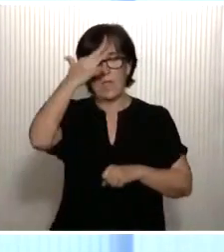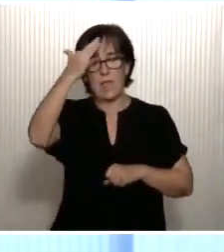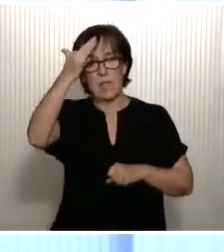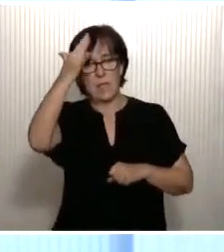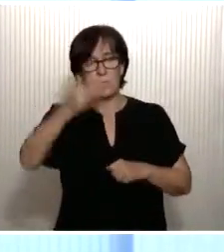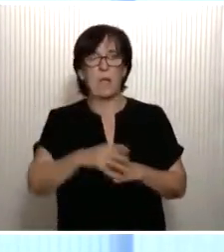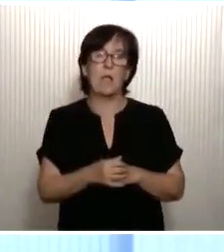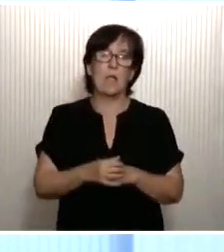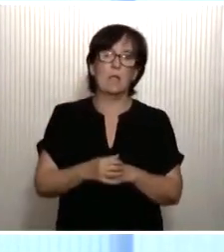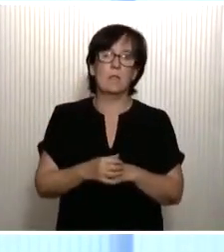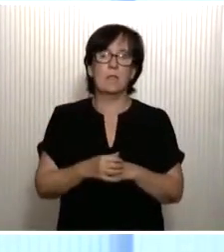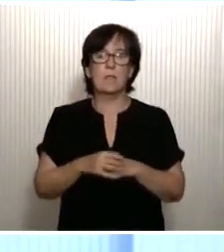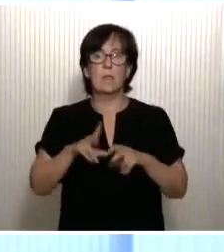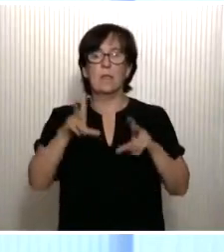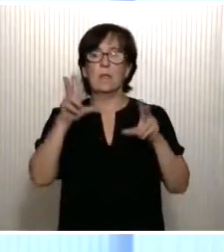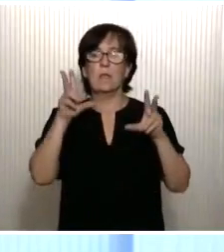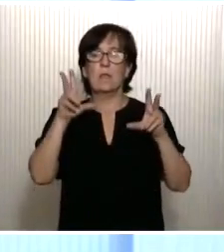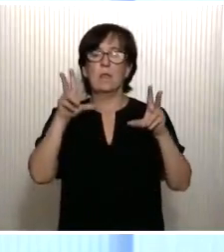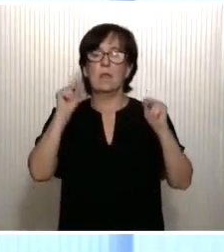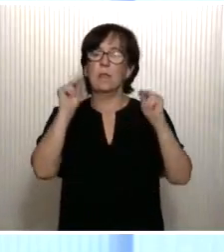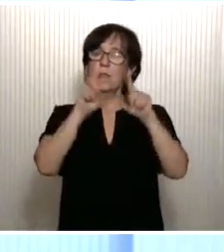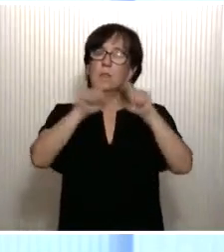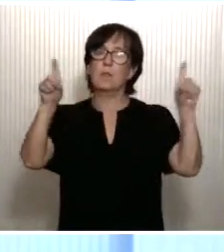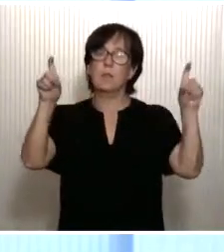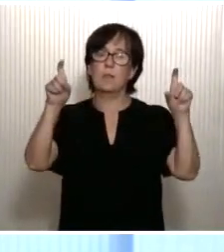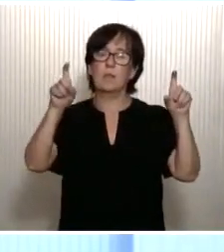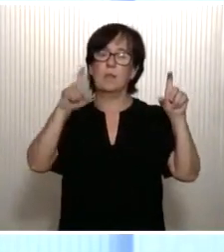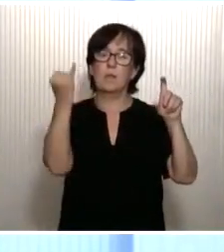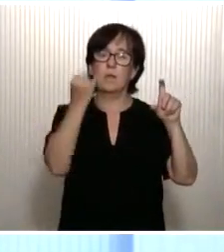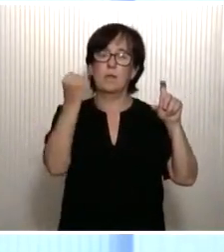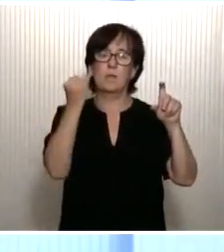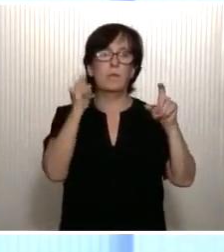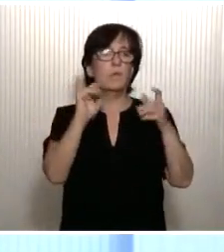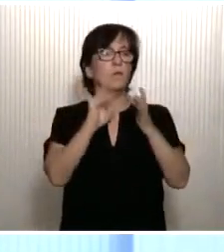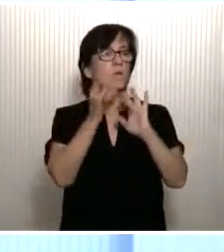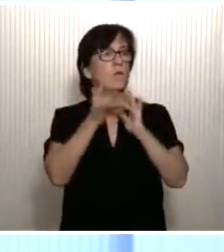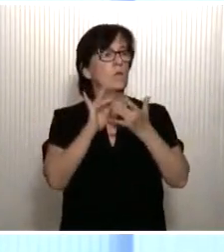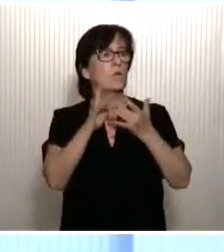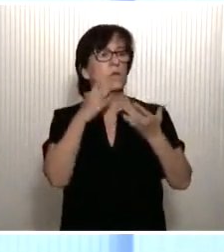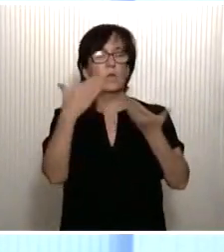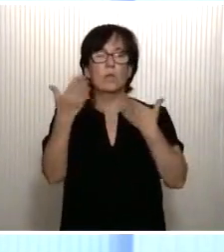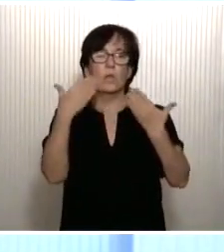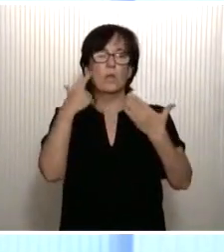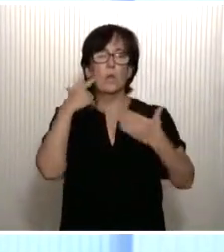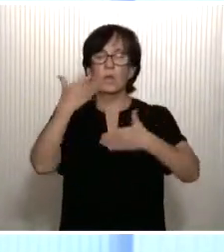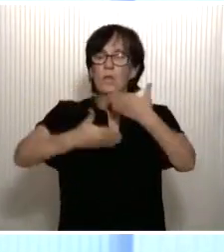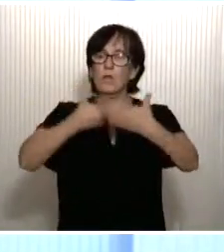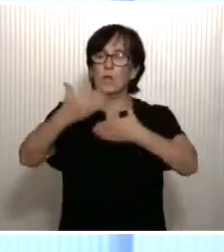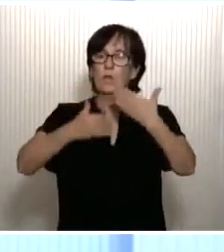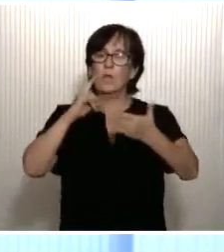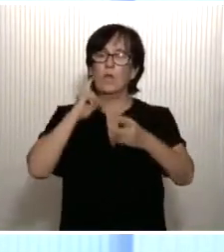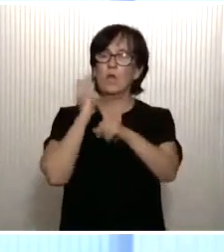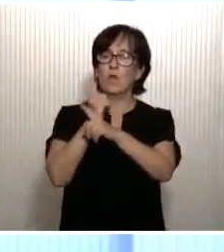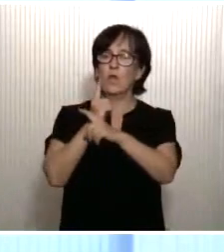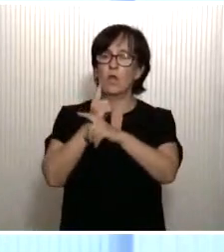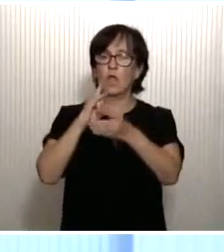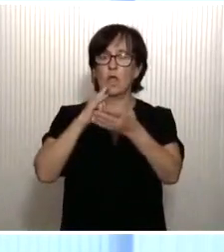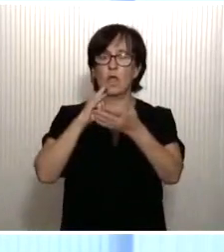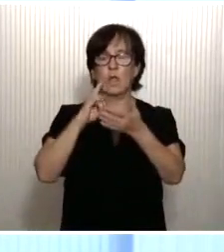Podemos imaginarnos el final de una empresa en la que los empresarios mantuvieran un enfrentamiento sistémico contra los trabajadores